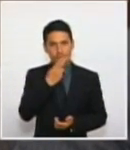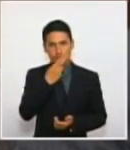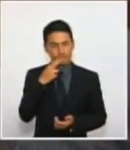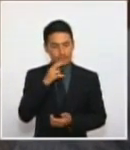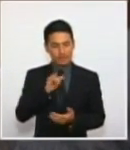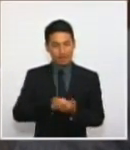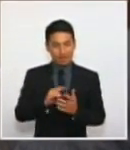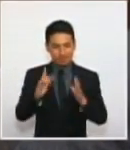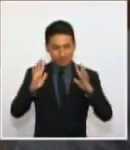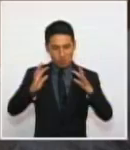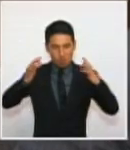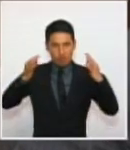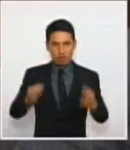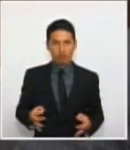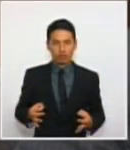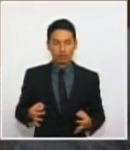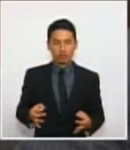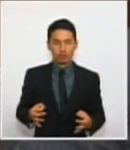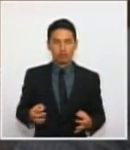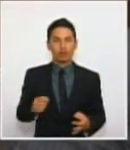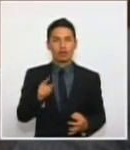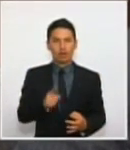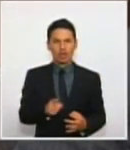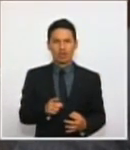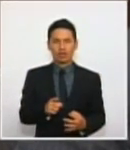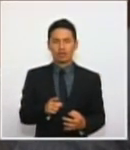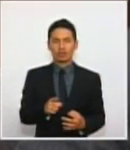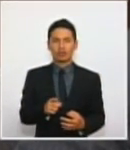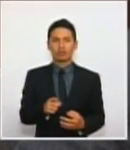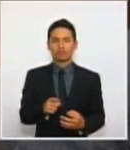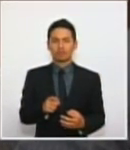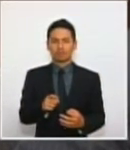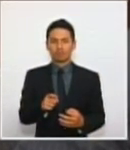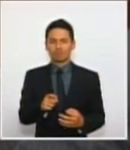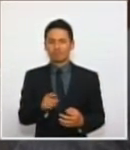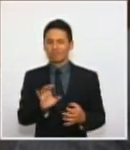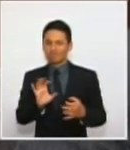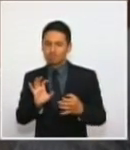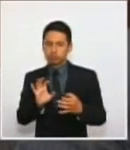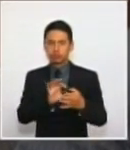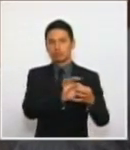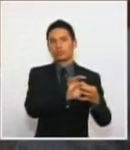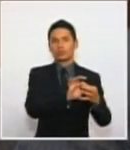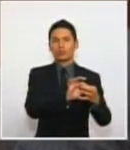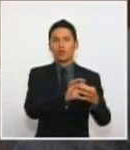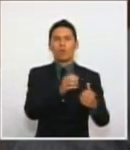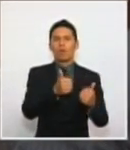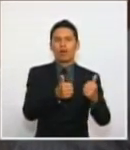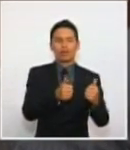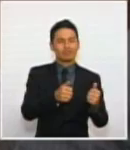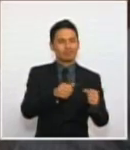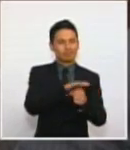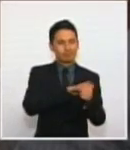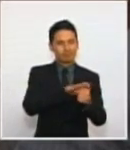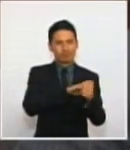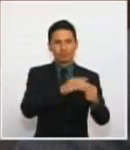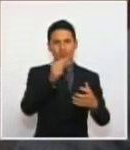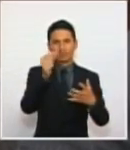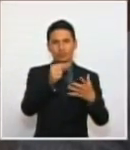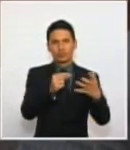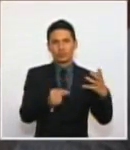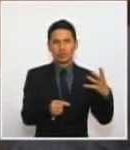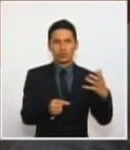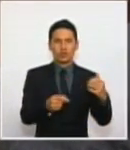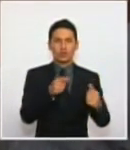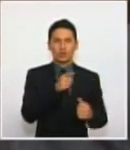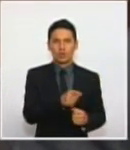esa seguridad tiene que ver directamente con las condiciones en